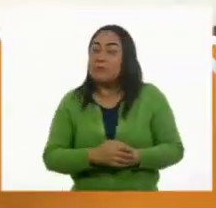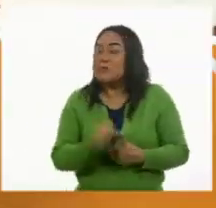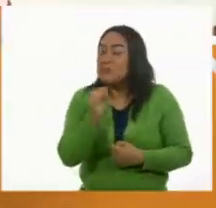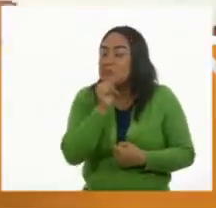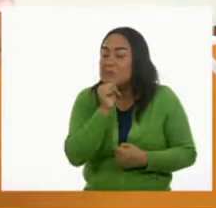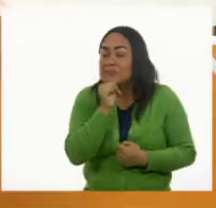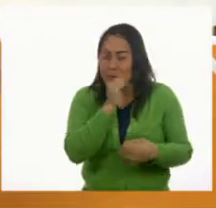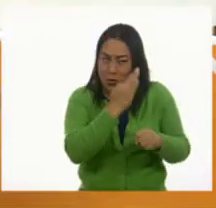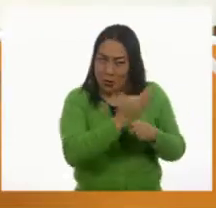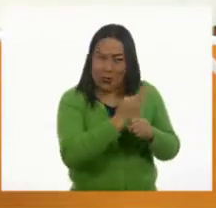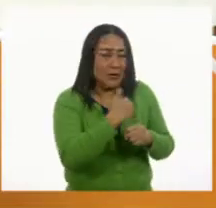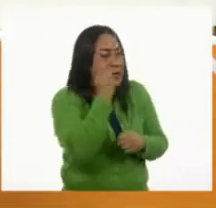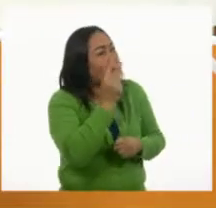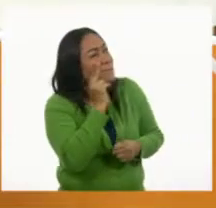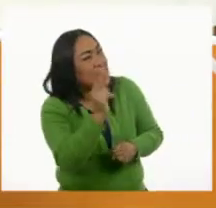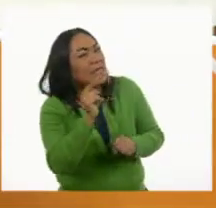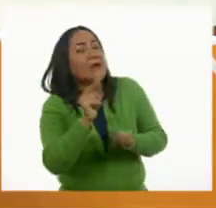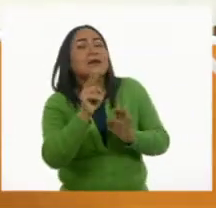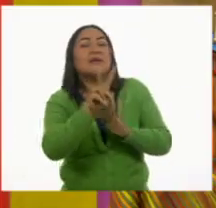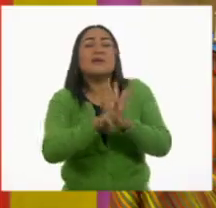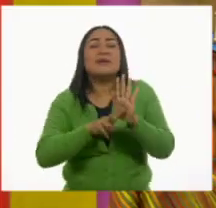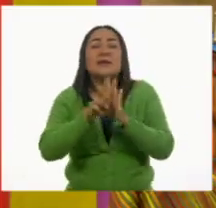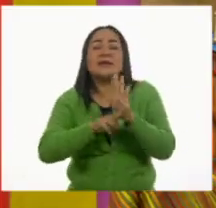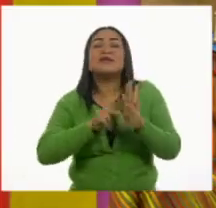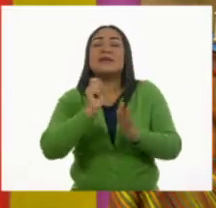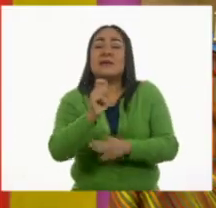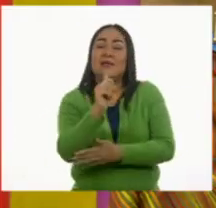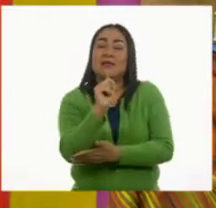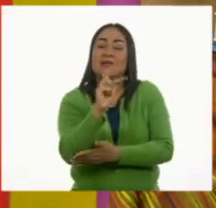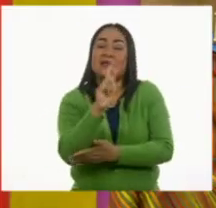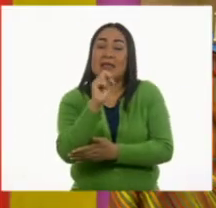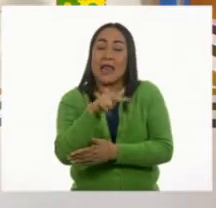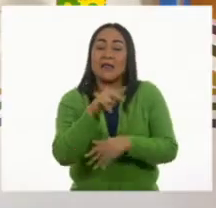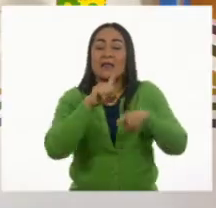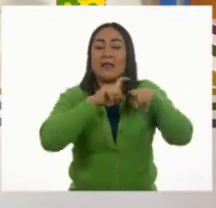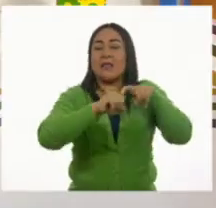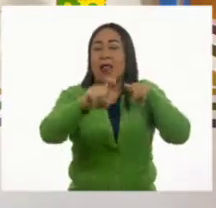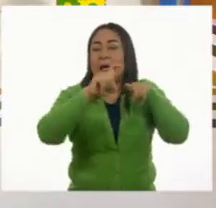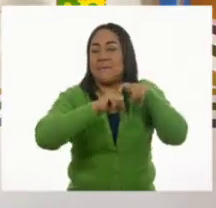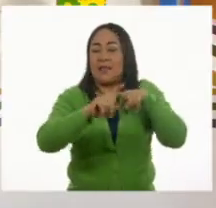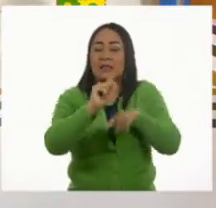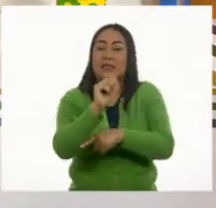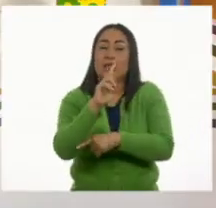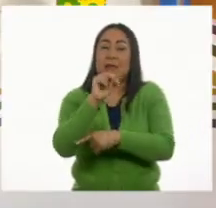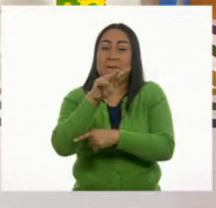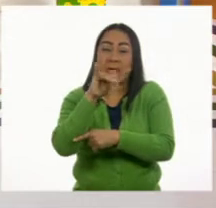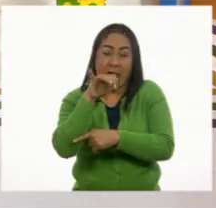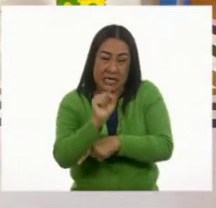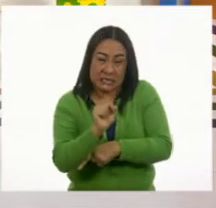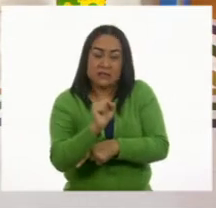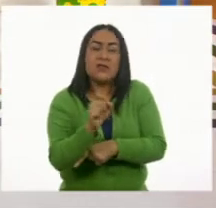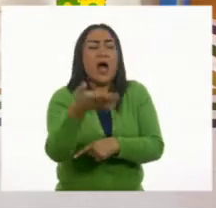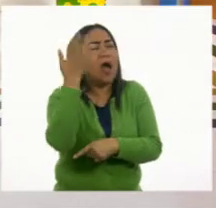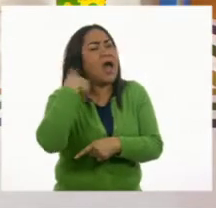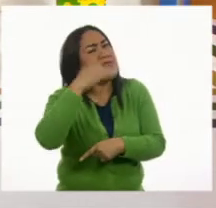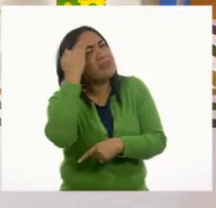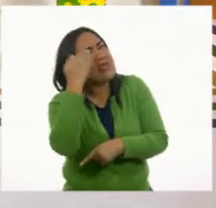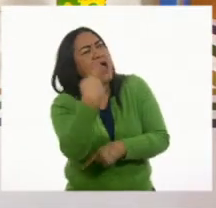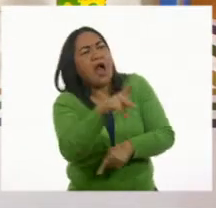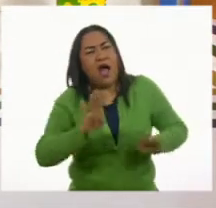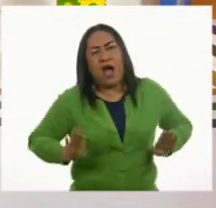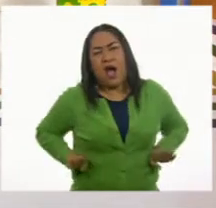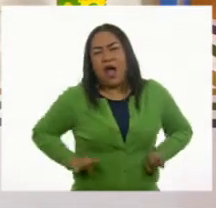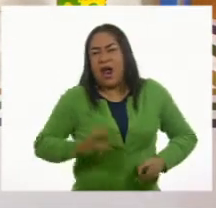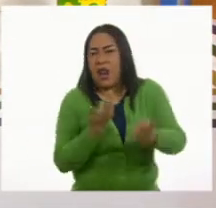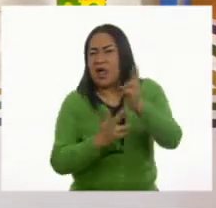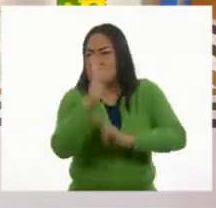cápsula sobre los tranvías. Vamos a ver cómo son los tranvías o cómo eran en la época de la Revolución Mexicana.